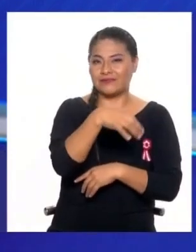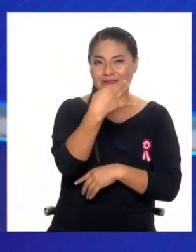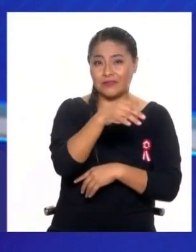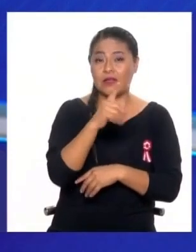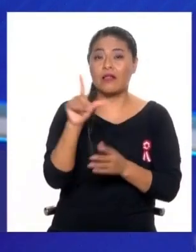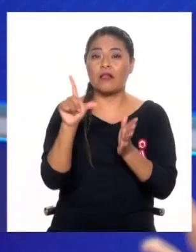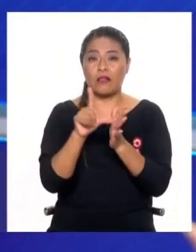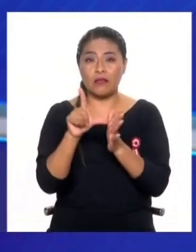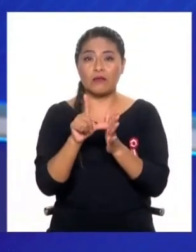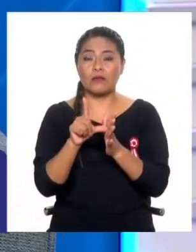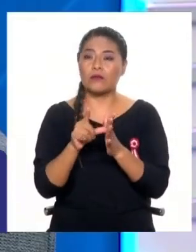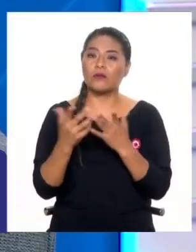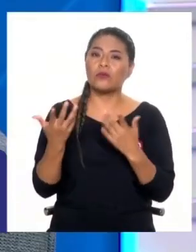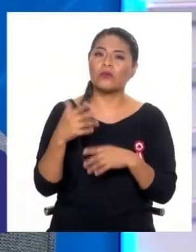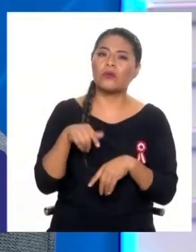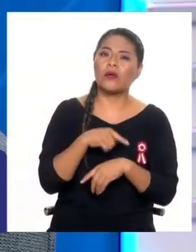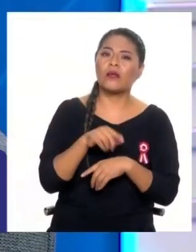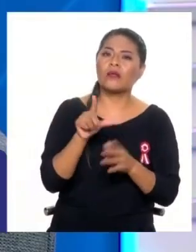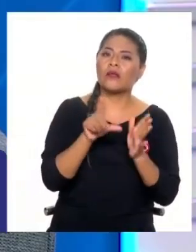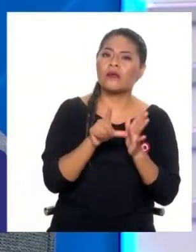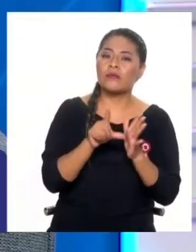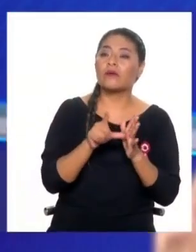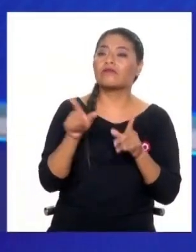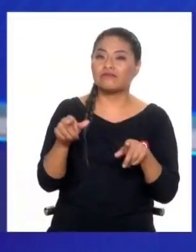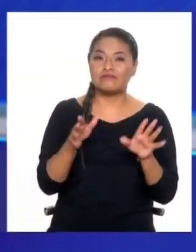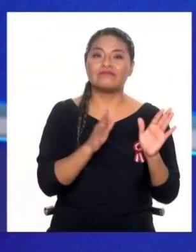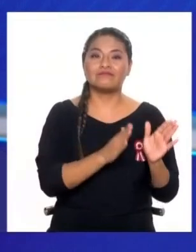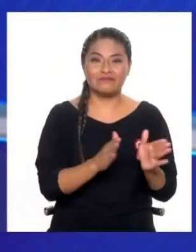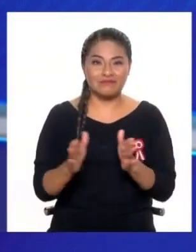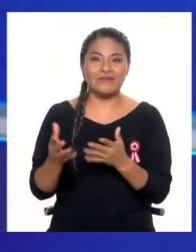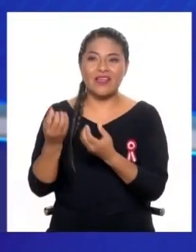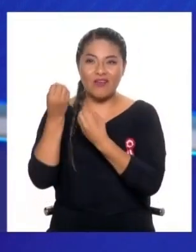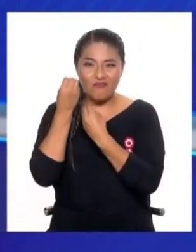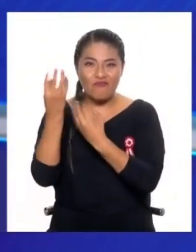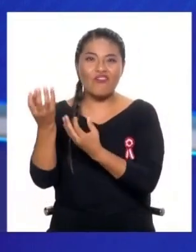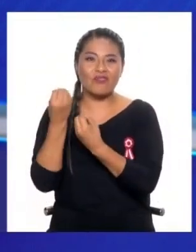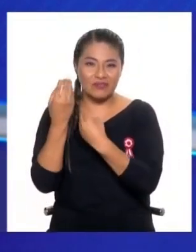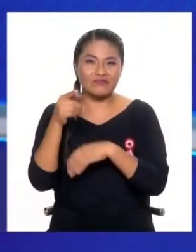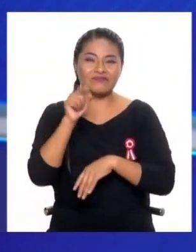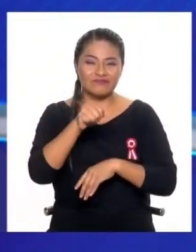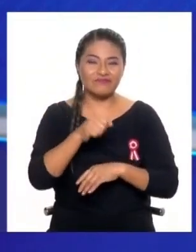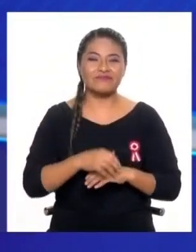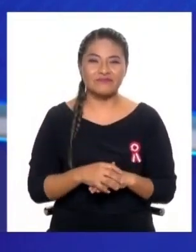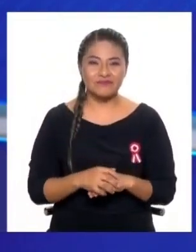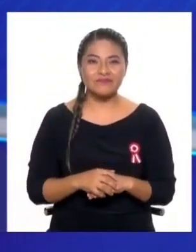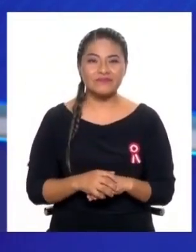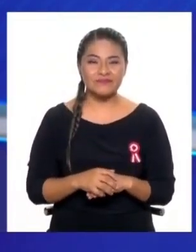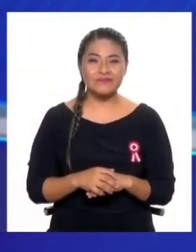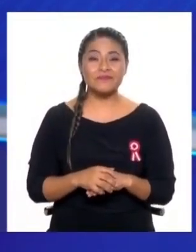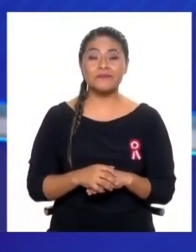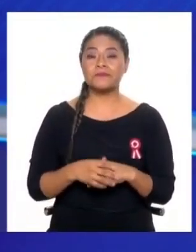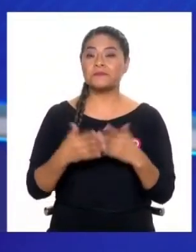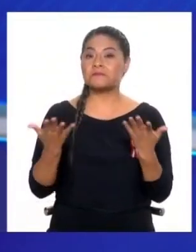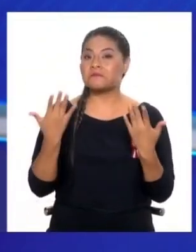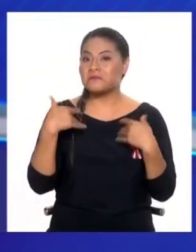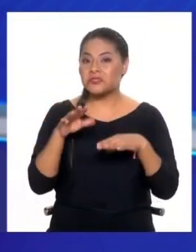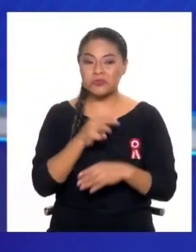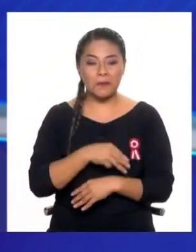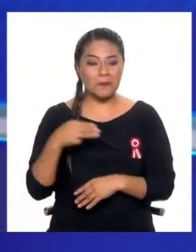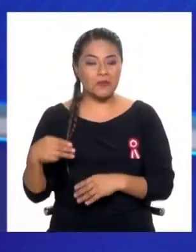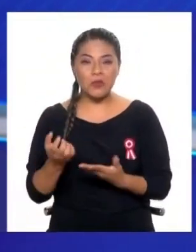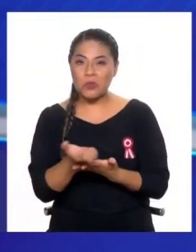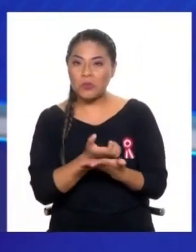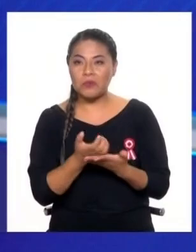en Lima. ¿Sus centros de datos son los lugares donde... Donde almacenan información. almacenan información. Entonces, dígase el Ministerio de Economía,